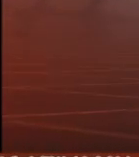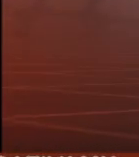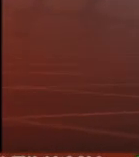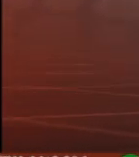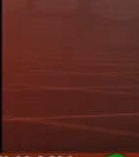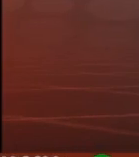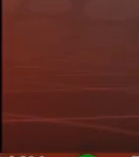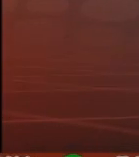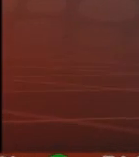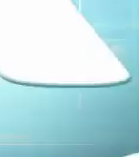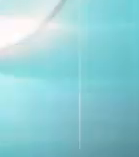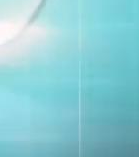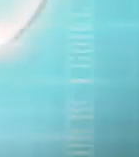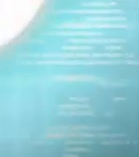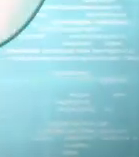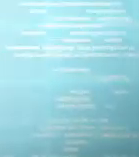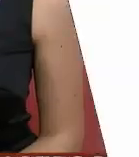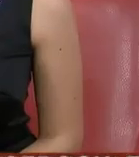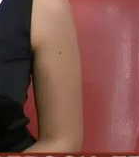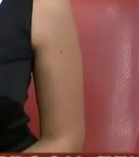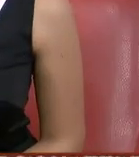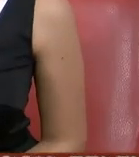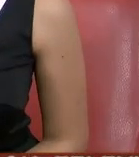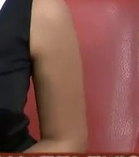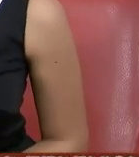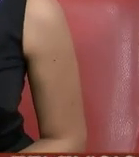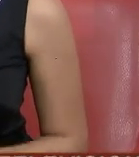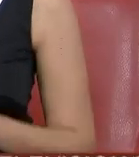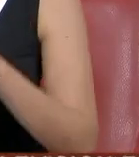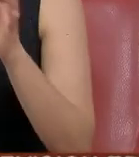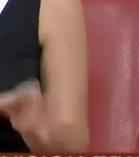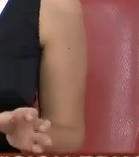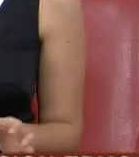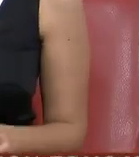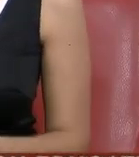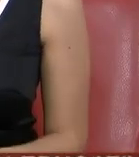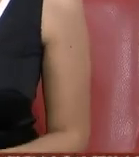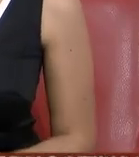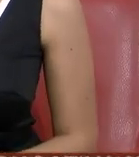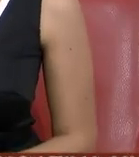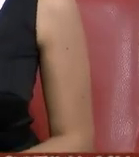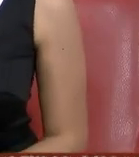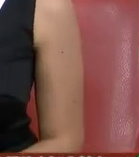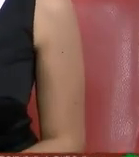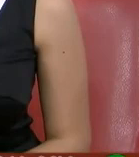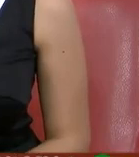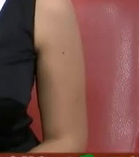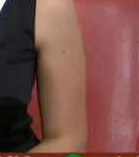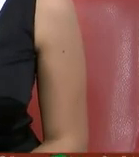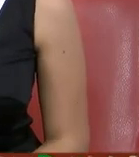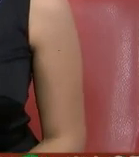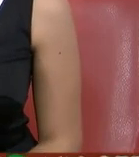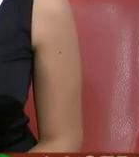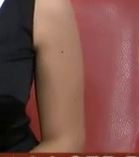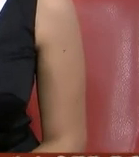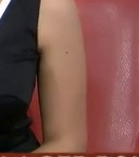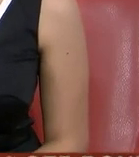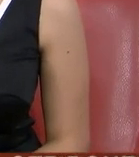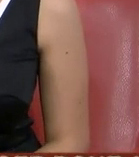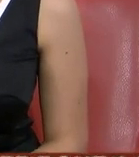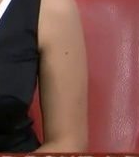compartir información de un usuario de WhatsApp así que por un lado esta modalidad nueva de que